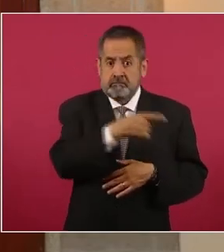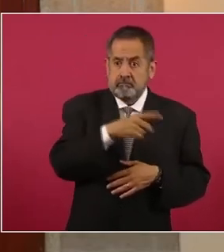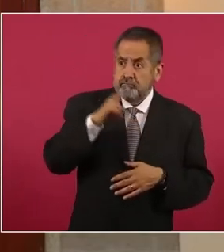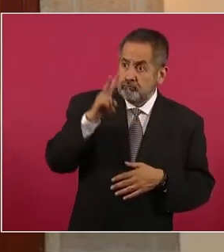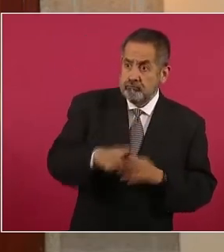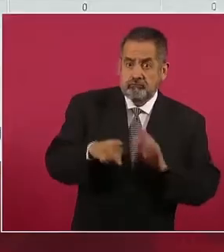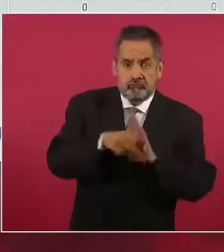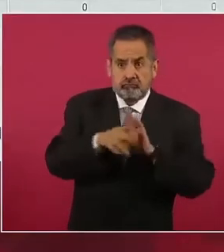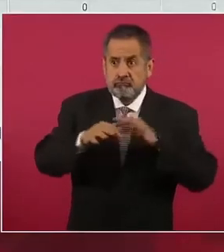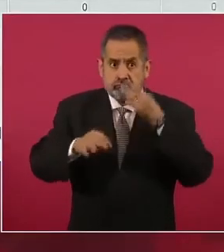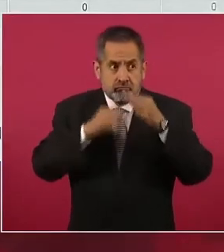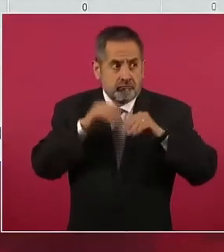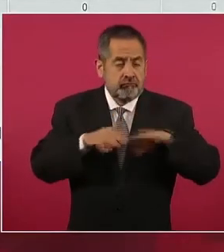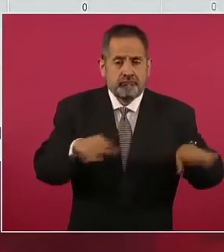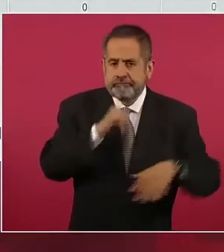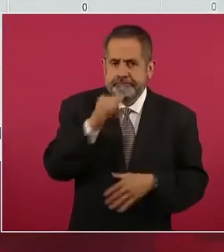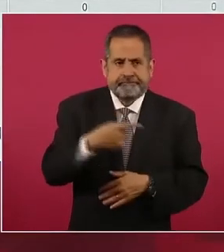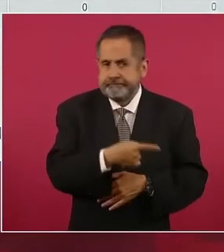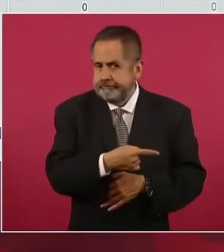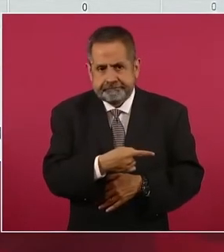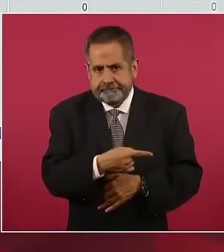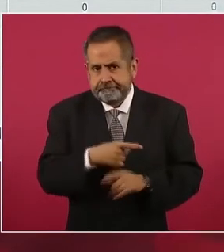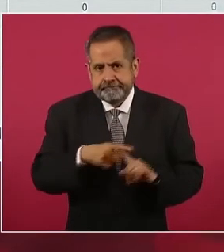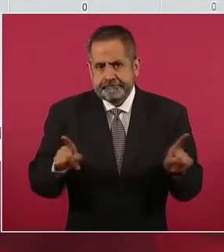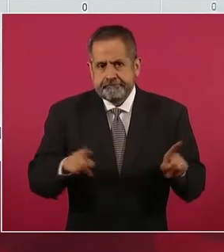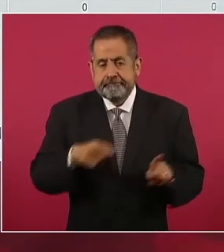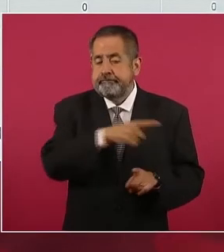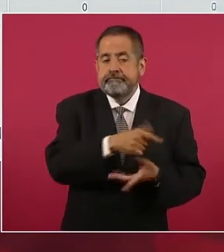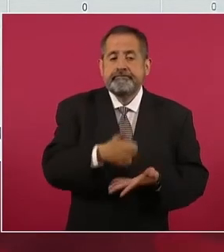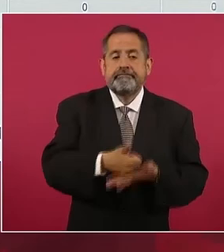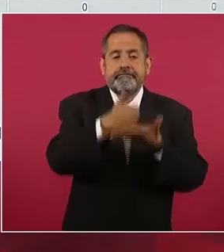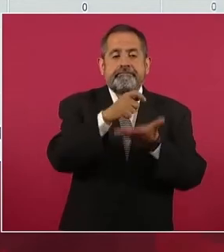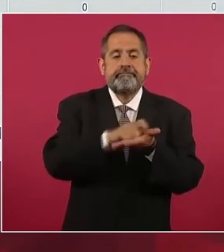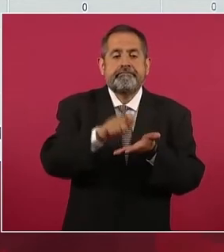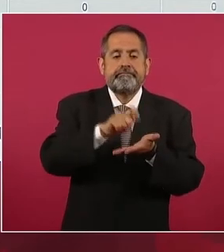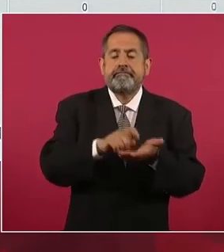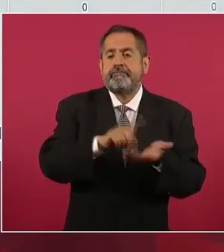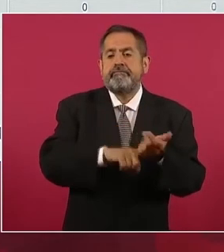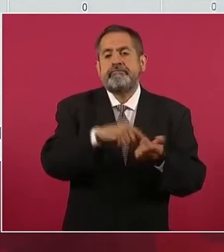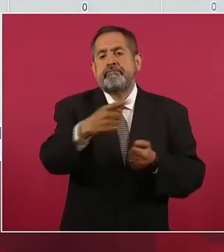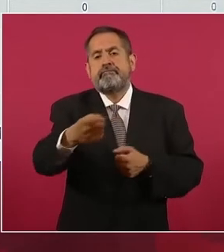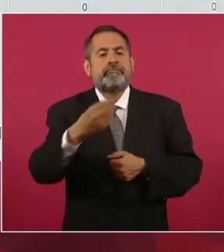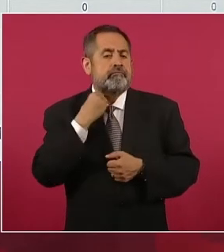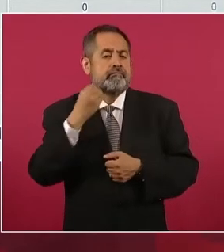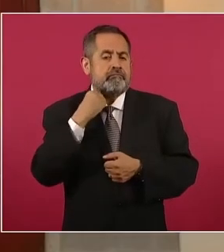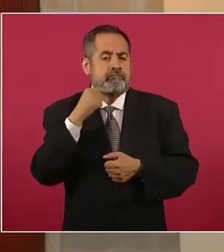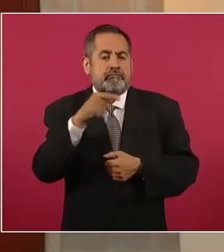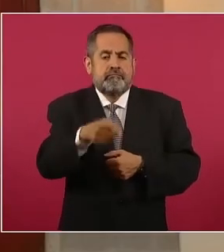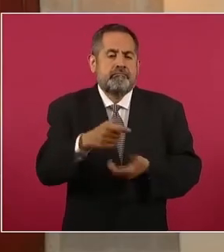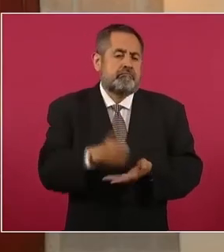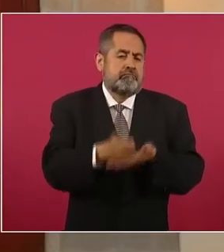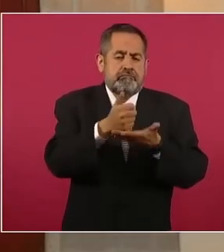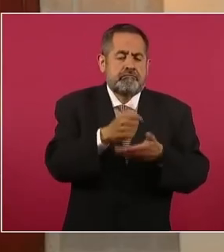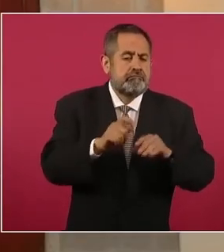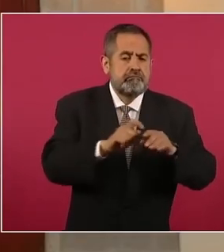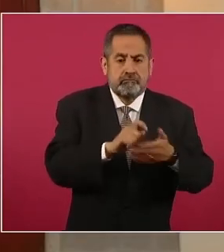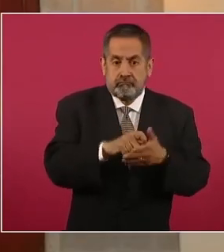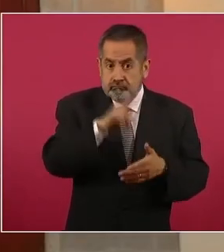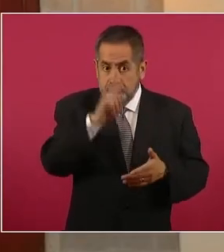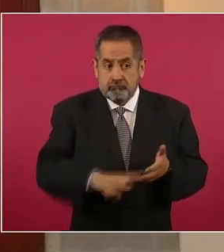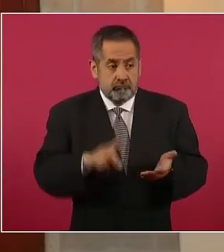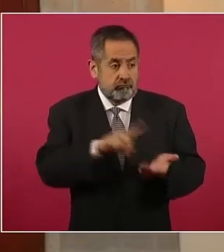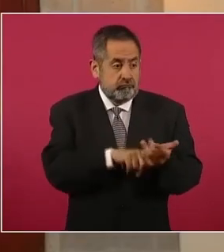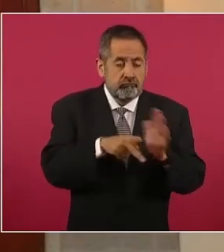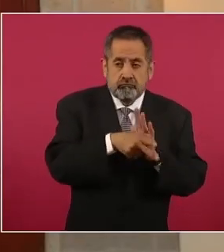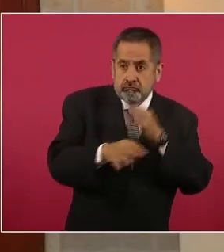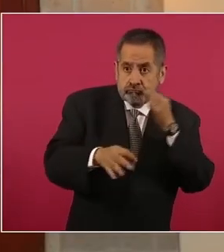periodístico. Roberto Toledo era auxiliar en un despacho jurídico donde fue el evento, pero él no tenía una actividad de